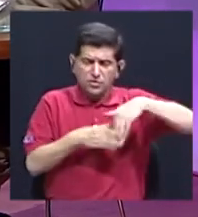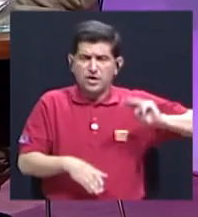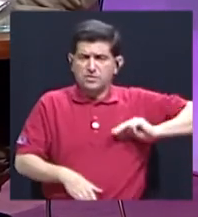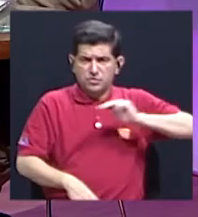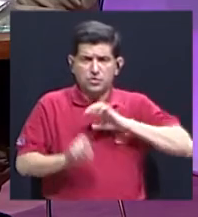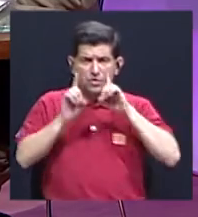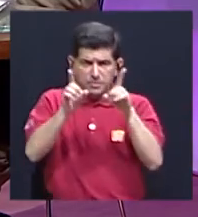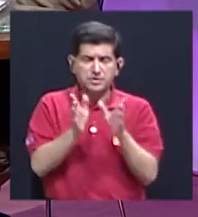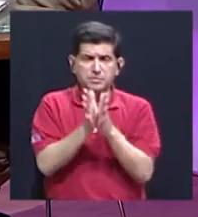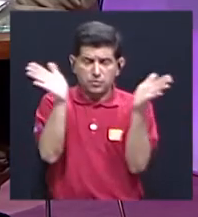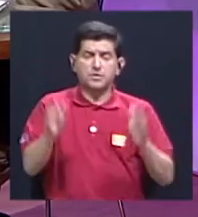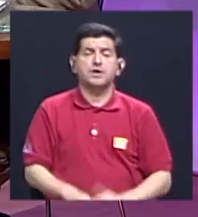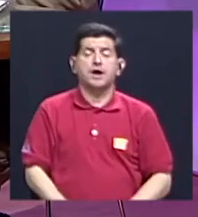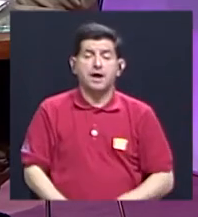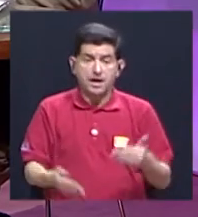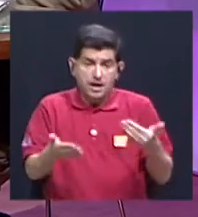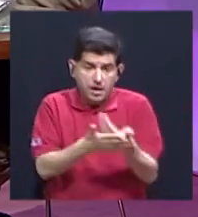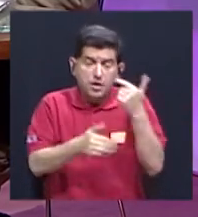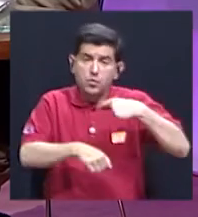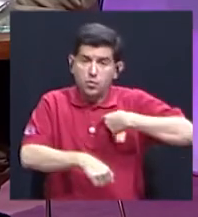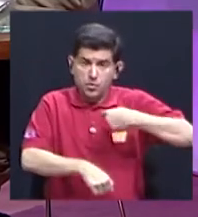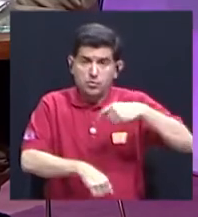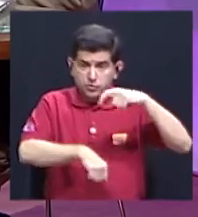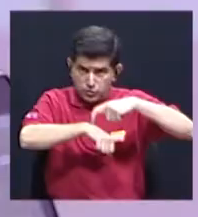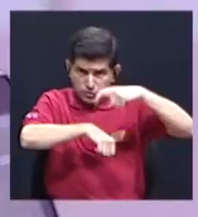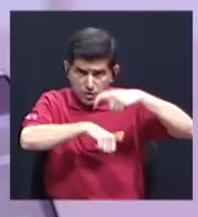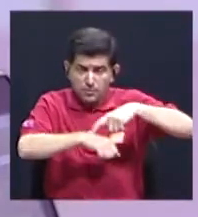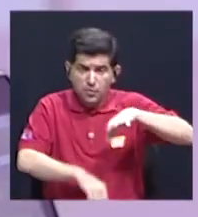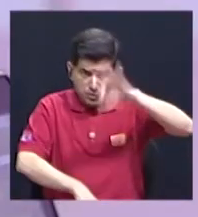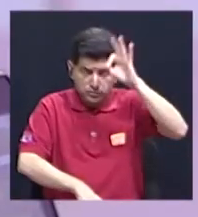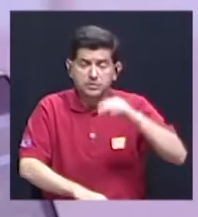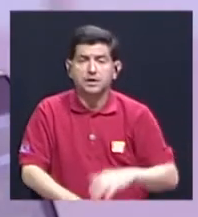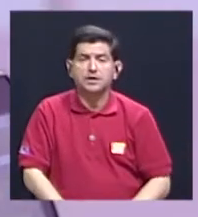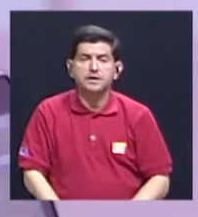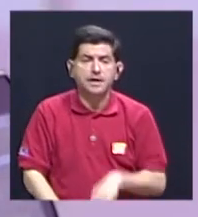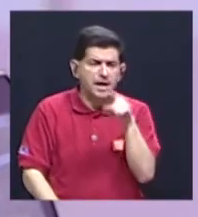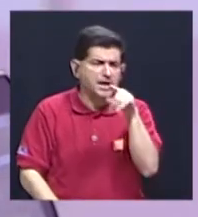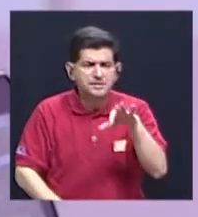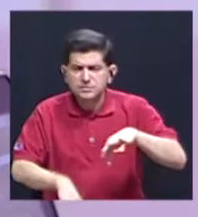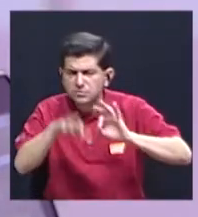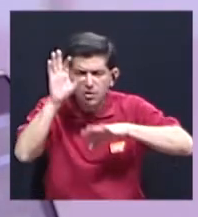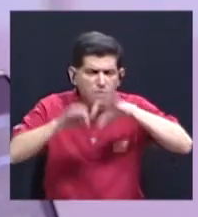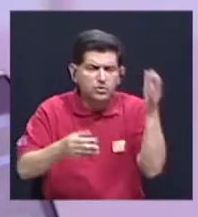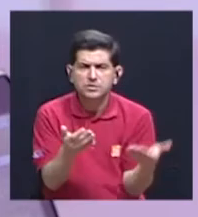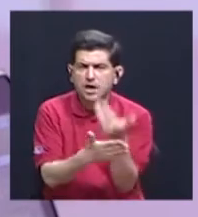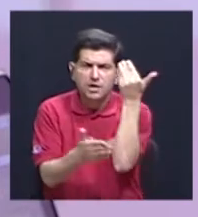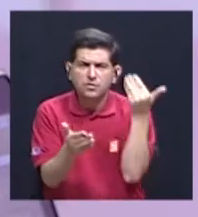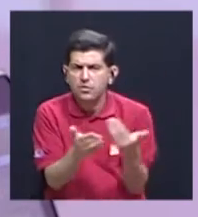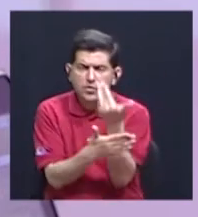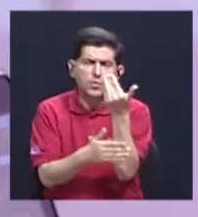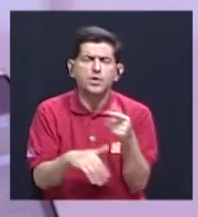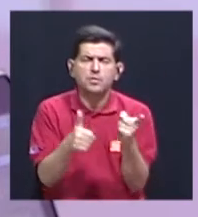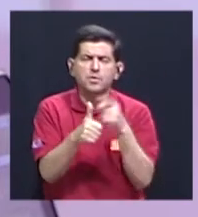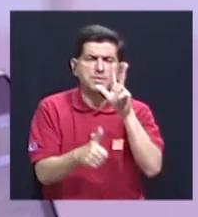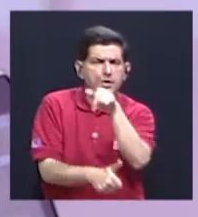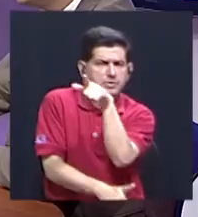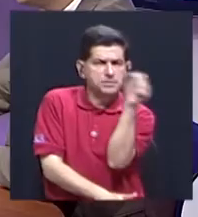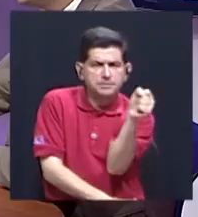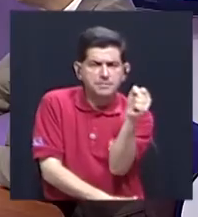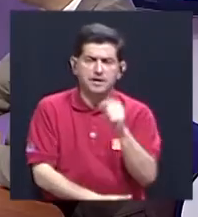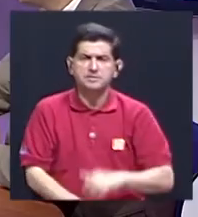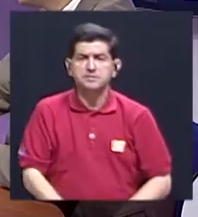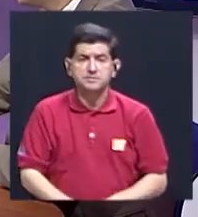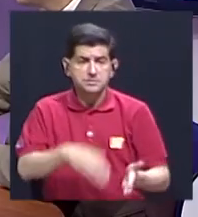por lo menos en el periodo reciente como yo lo encontré. Hablábamos de esos hallazgos, esos hallazgos de alguna manera en el primer trimestre,